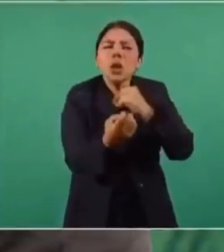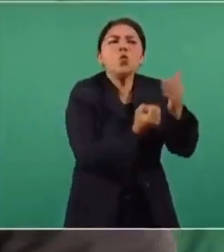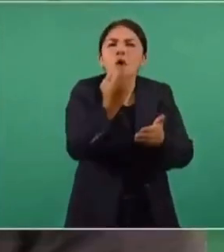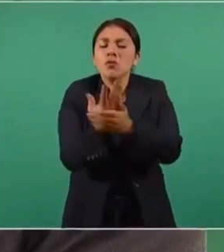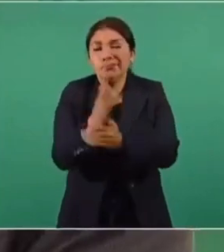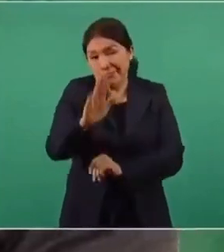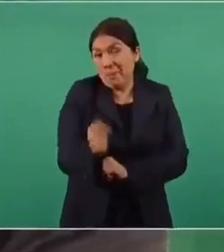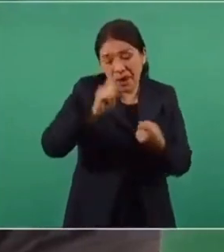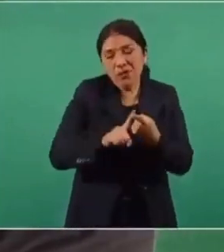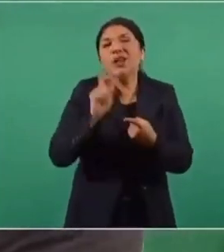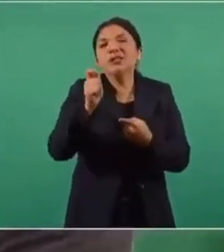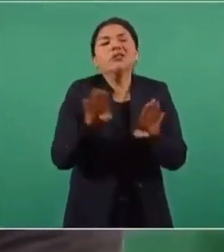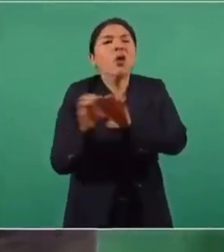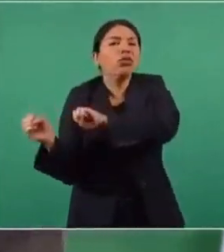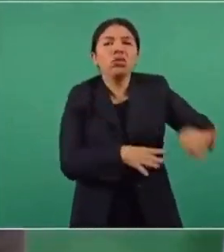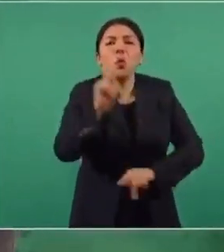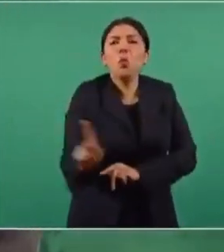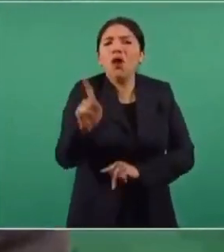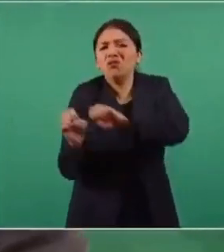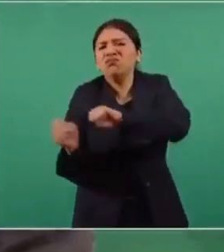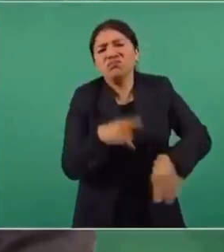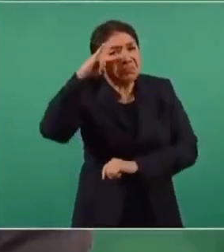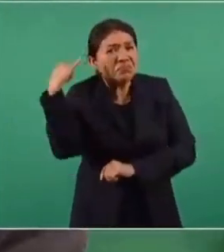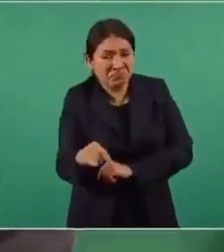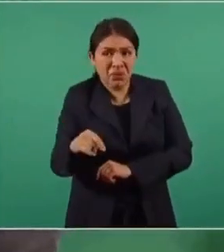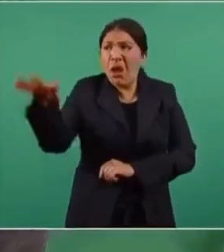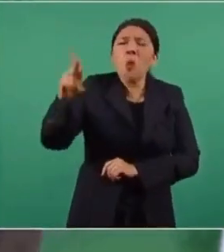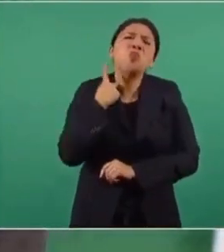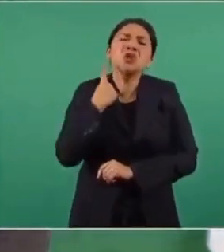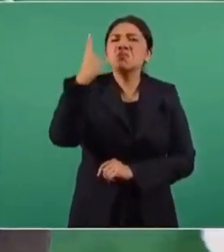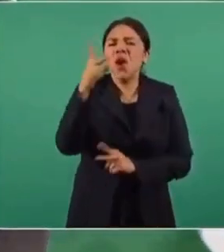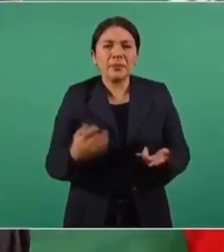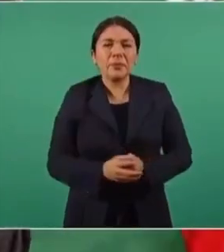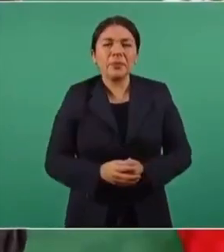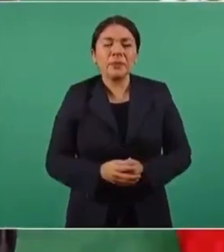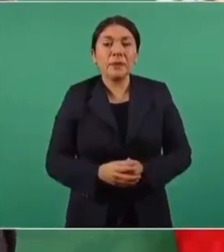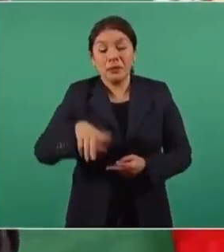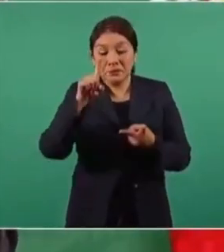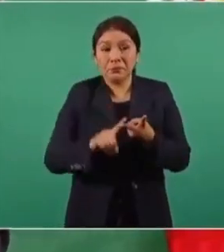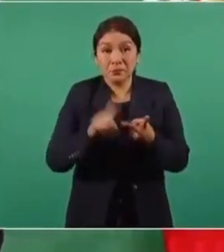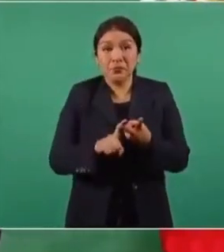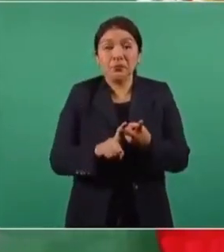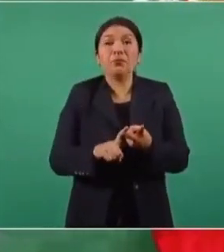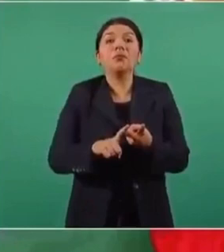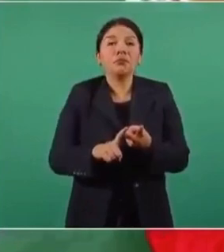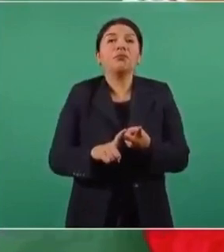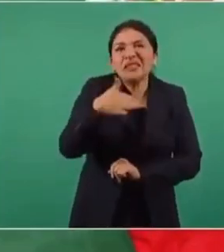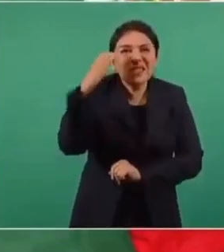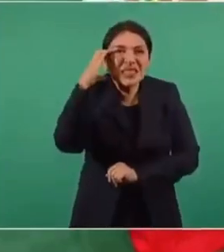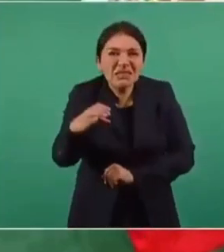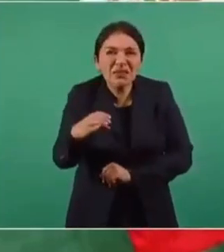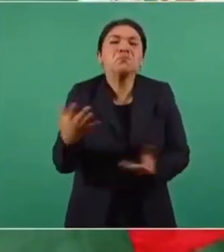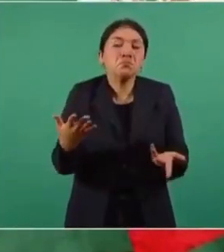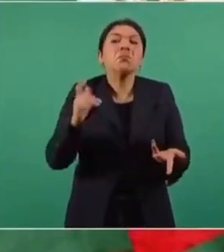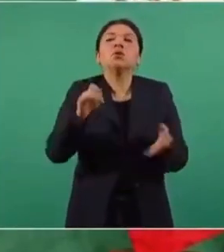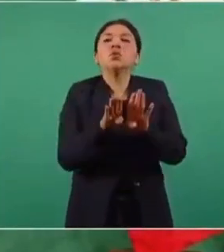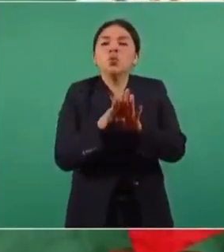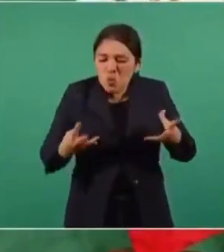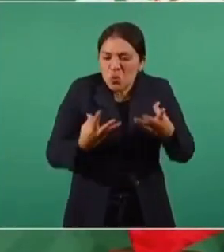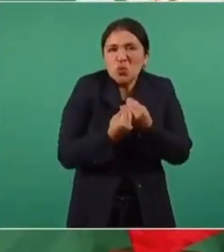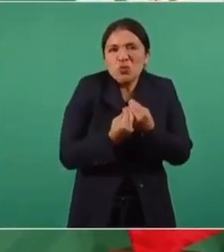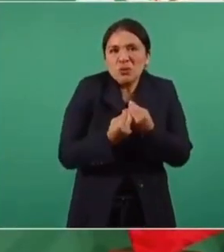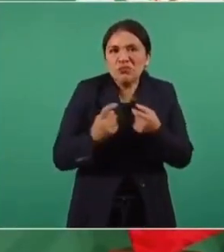Primero, el abandono al pueblo. Los políticos se dedicaban a robar, a saquear. Segundo, por la asociación delictuosa, porque se unían